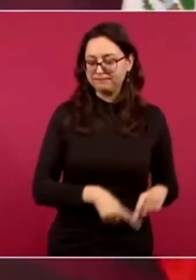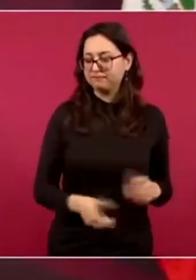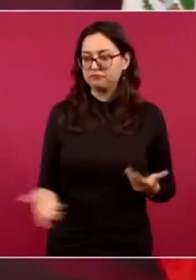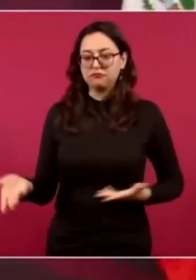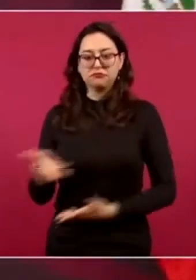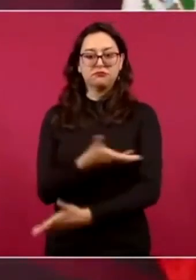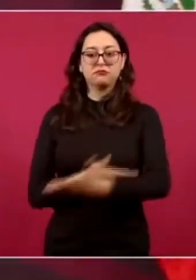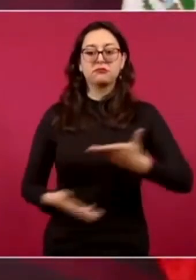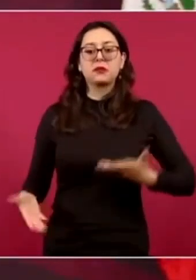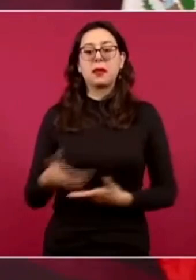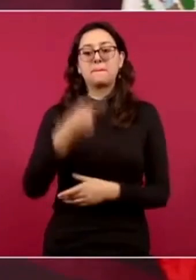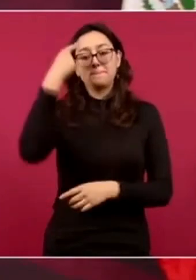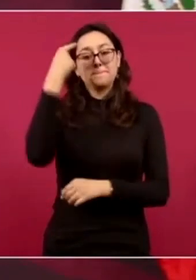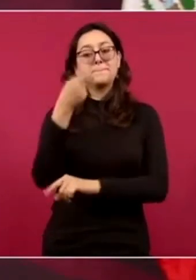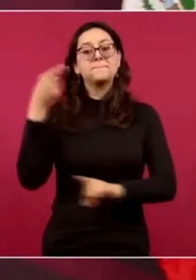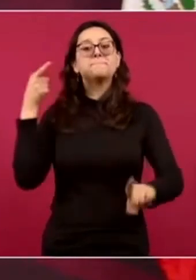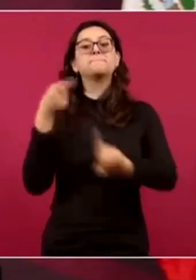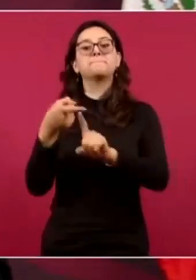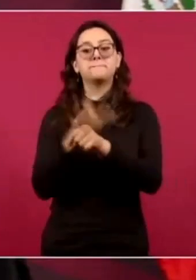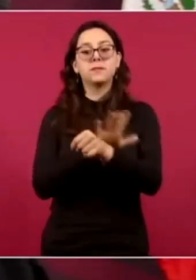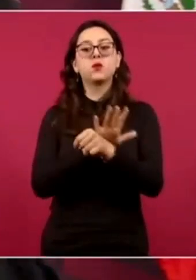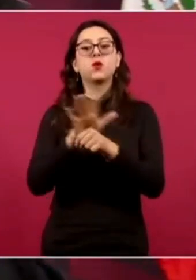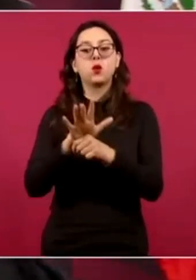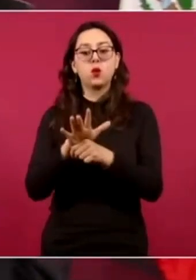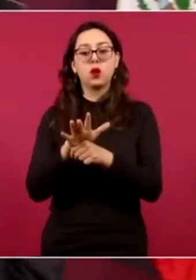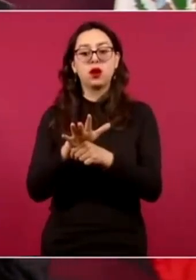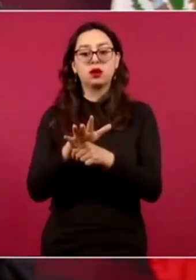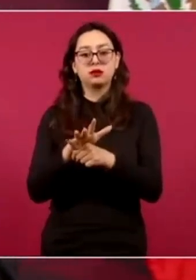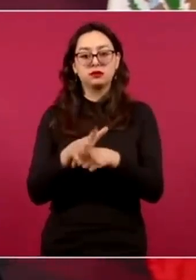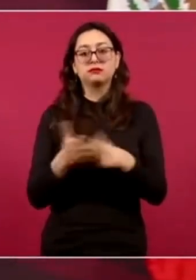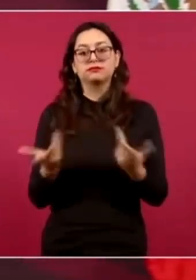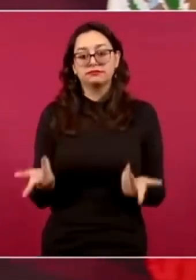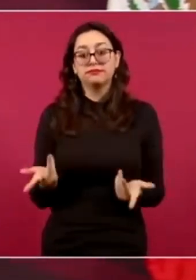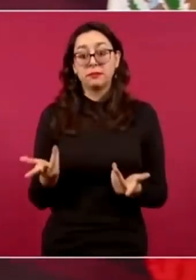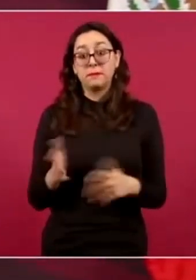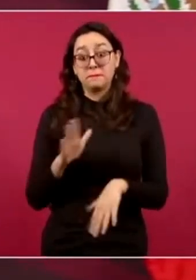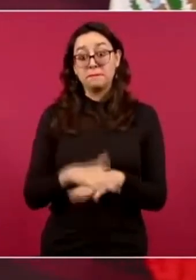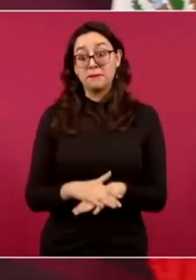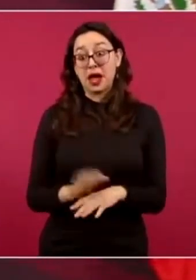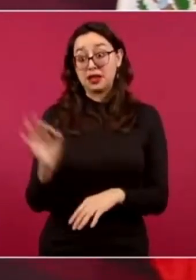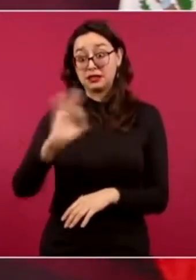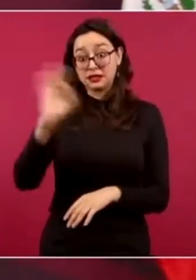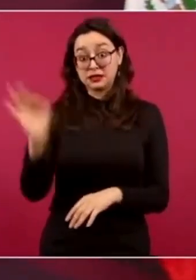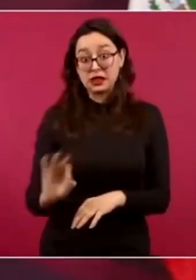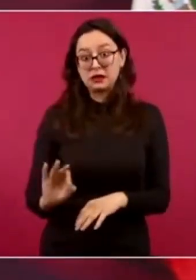de que se tenga oferta suficiente